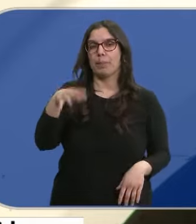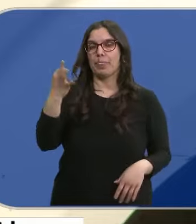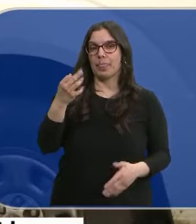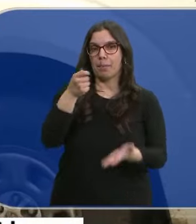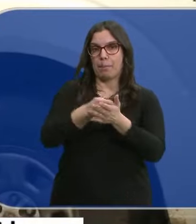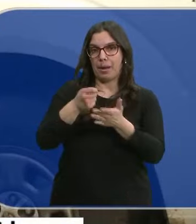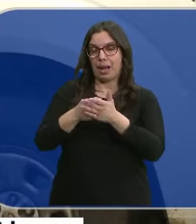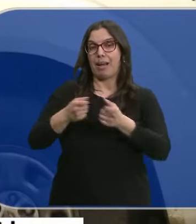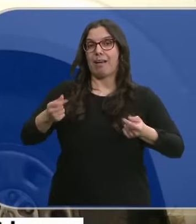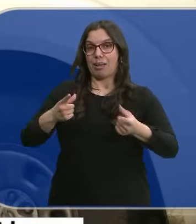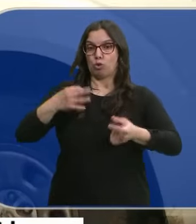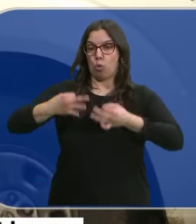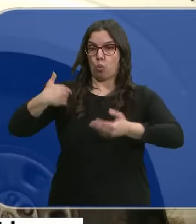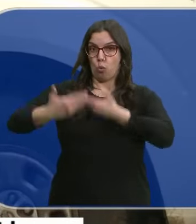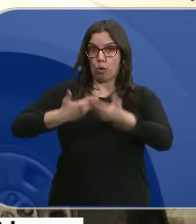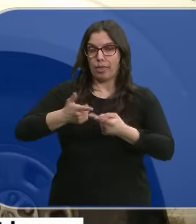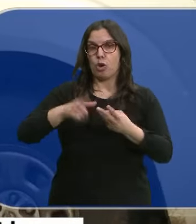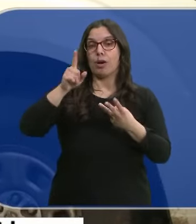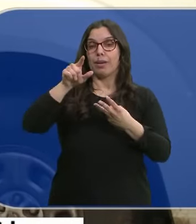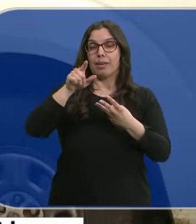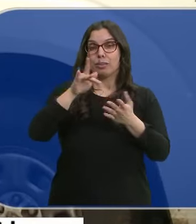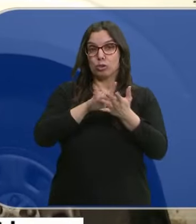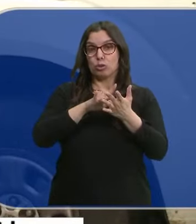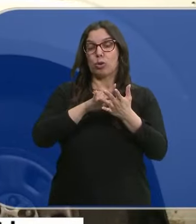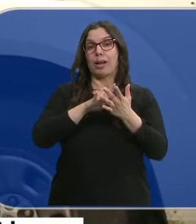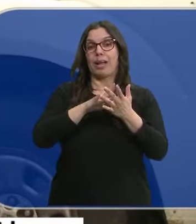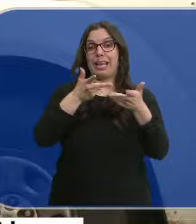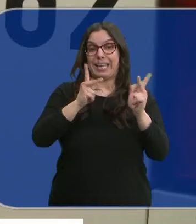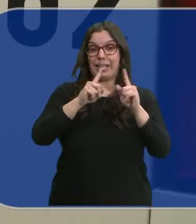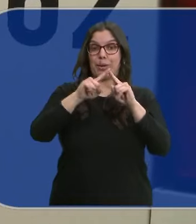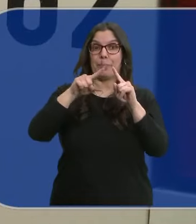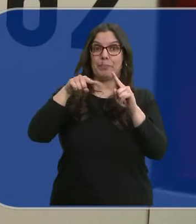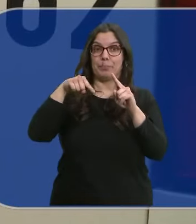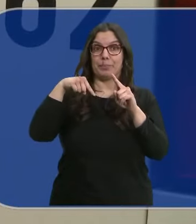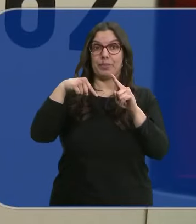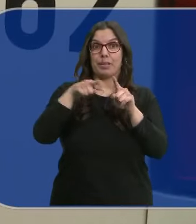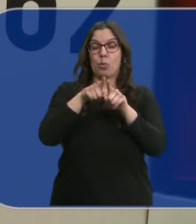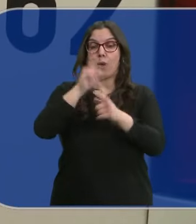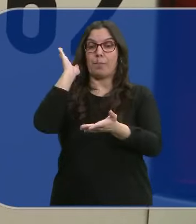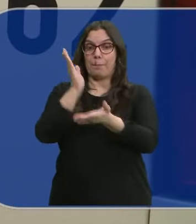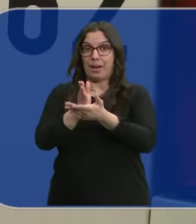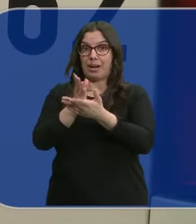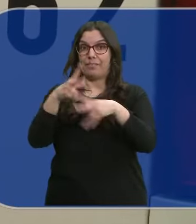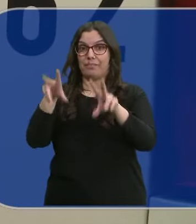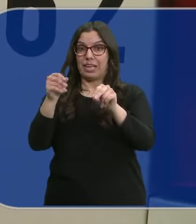abonar las costas procesales y quedará en libertad vigilada durante los 6 años antes de que finalice su pena.